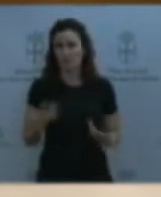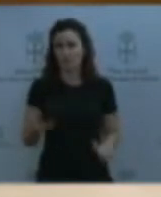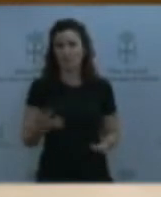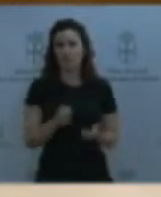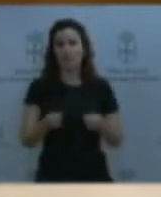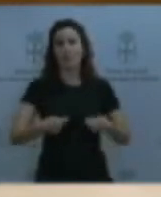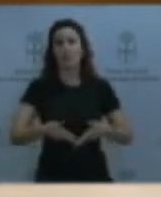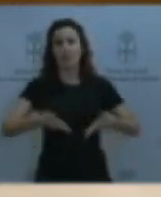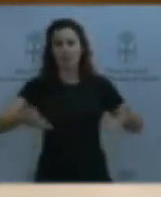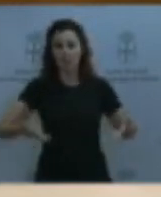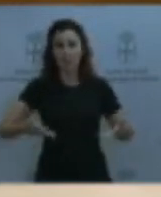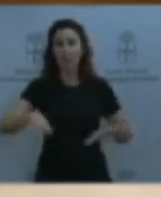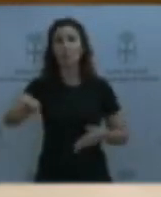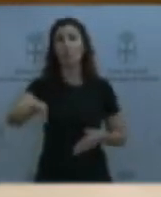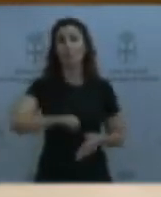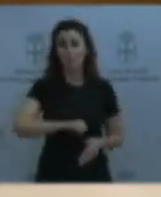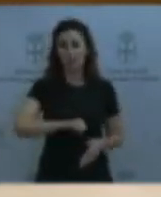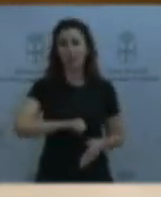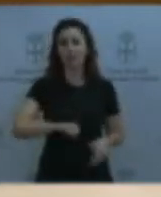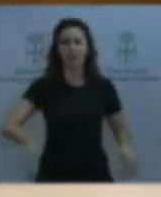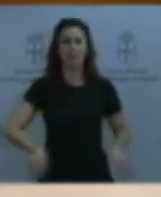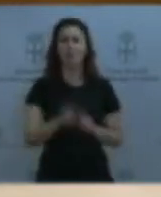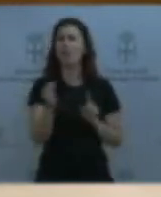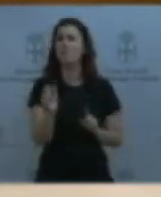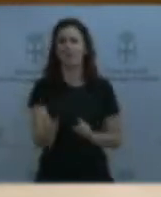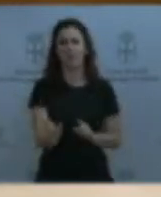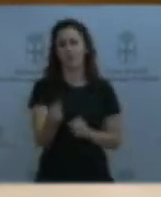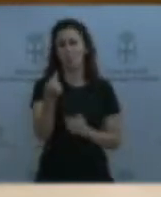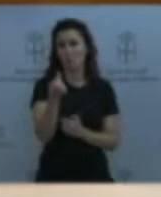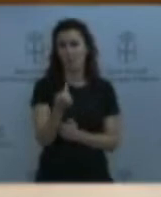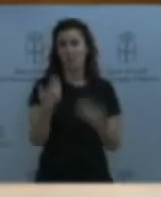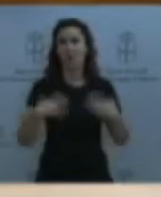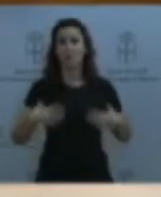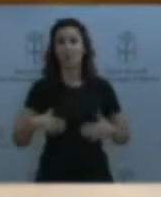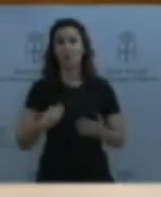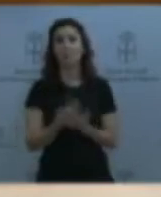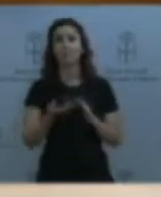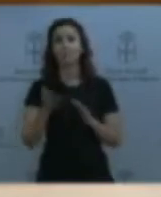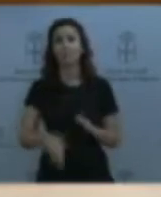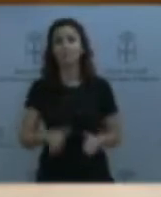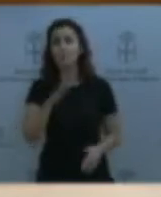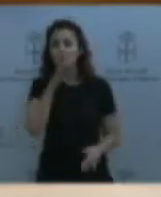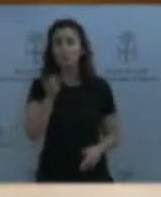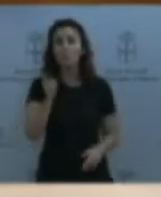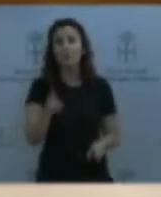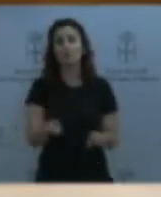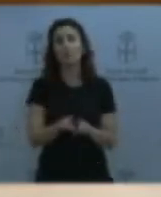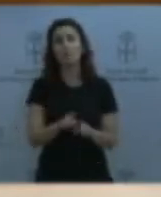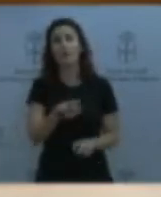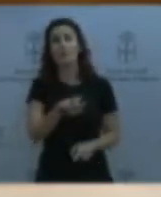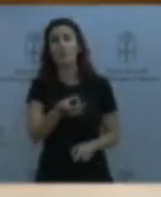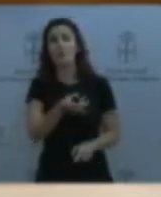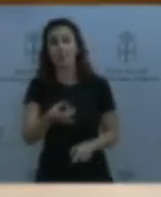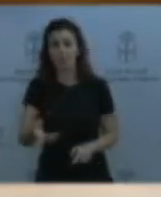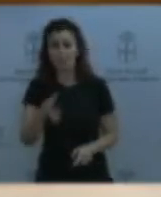da igual al precio que se nos imponga, ropa para los menores porque es el único que fía a una Administración que paga tarde, mal y nunca.